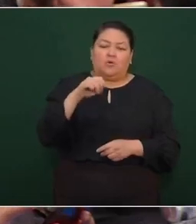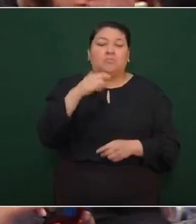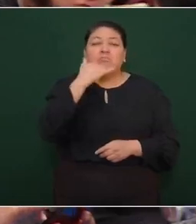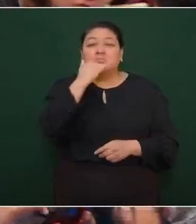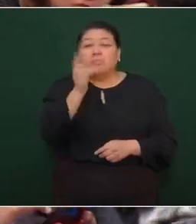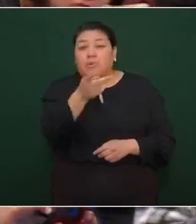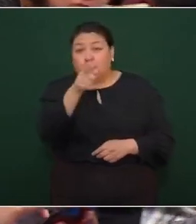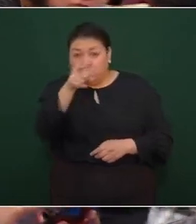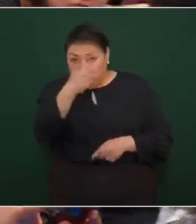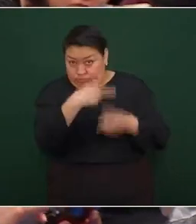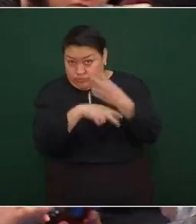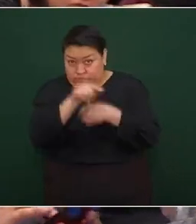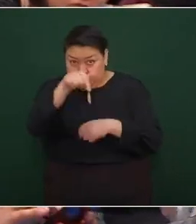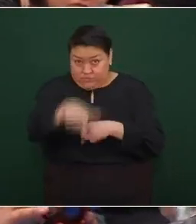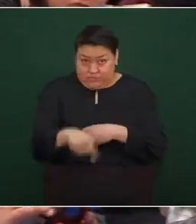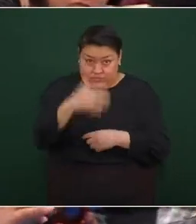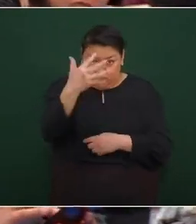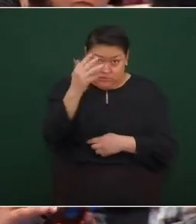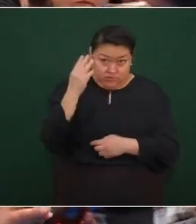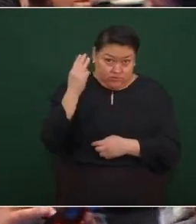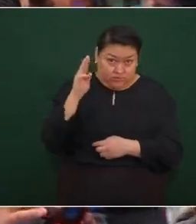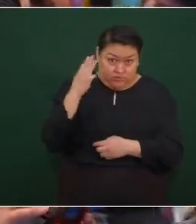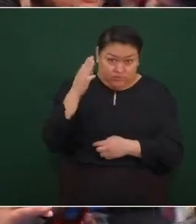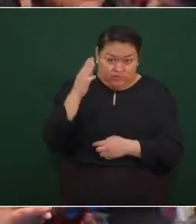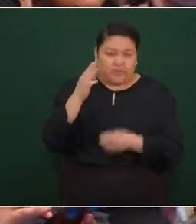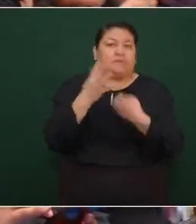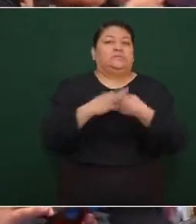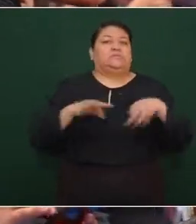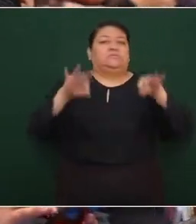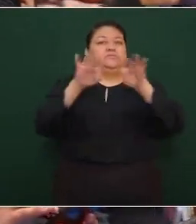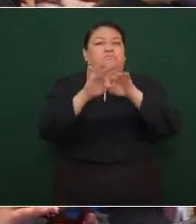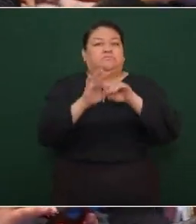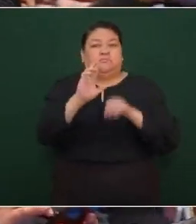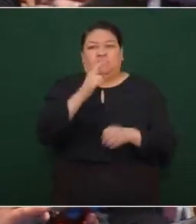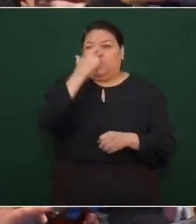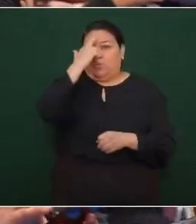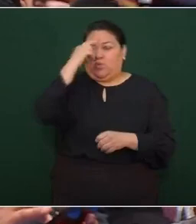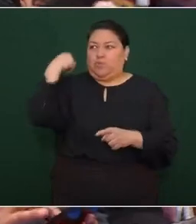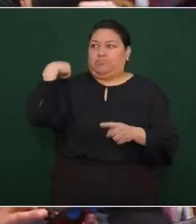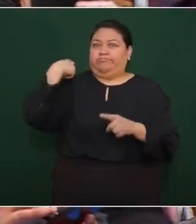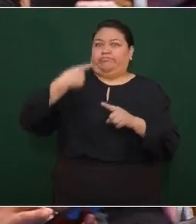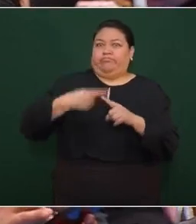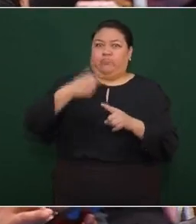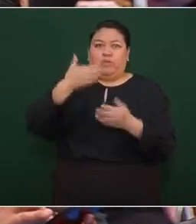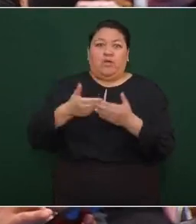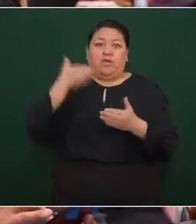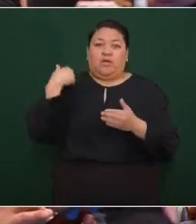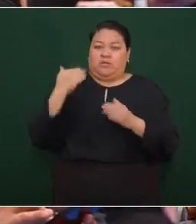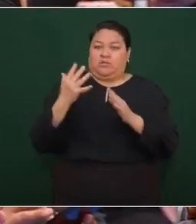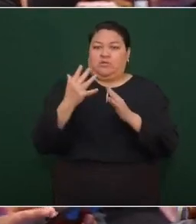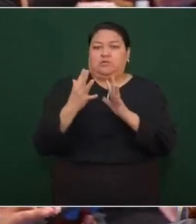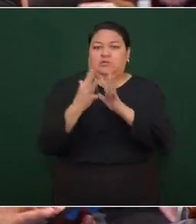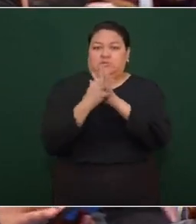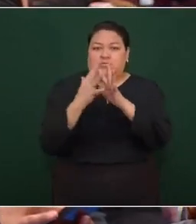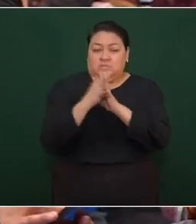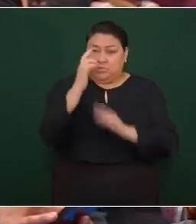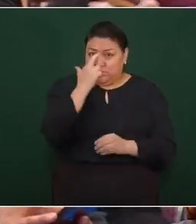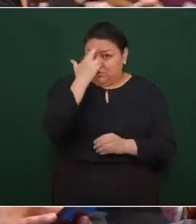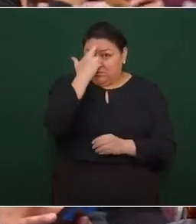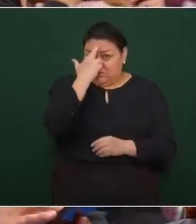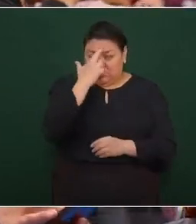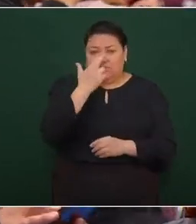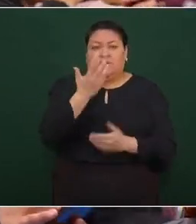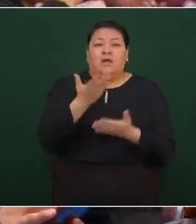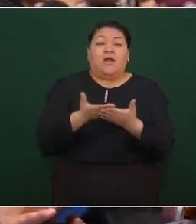del 5 de mayo, pues es una fecha relevante donde se recuerdan los combatientes. hay que recordar que